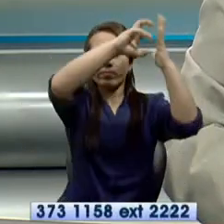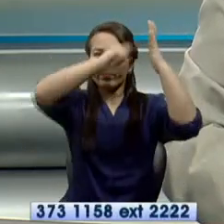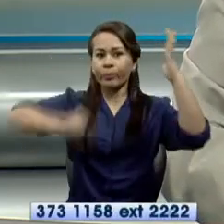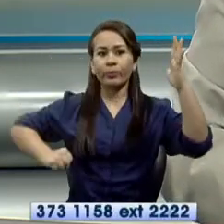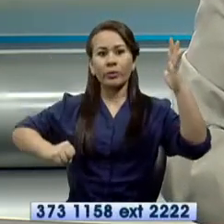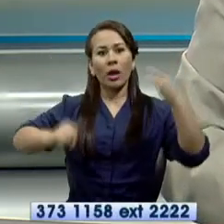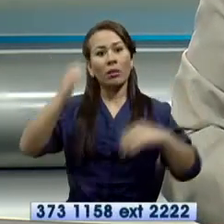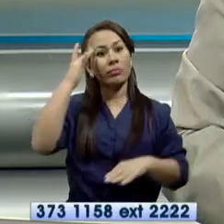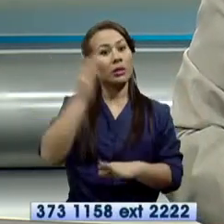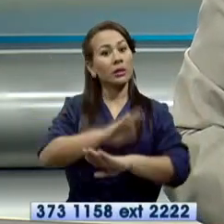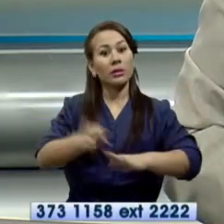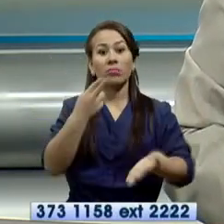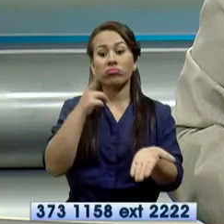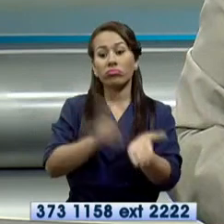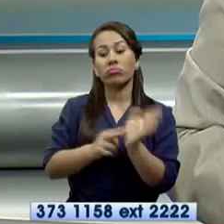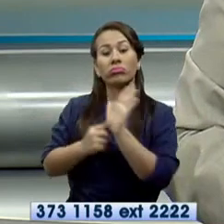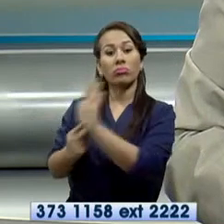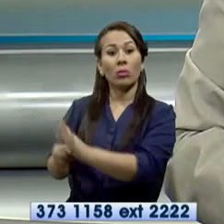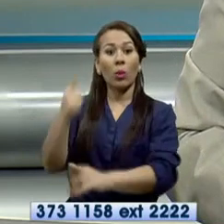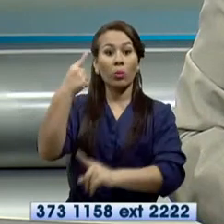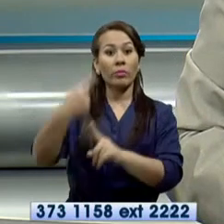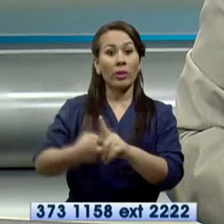notificados ya hace un mes.